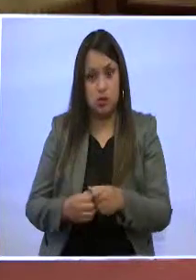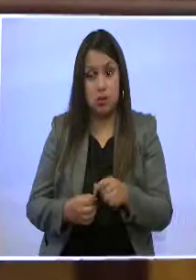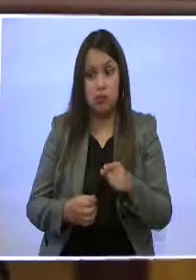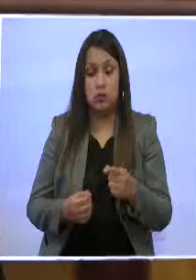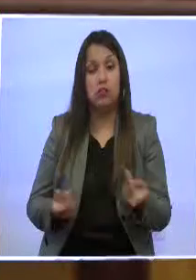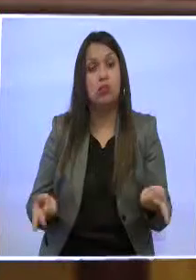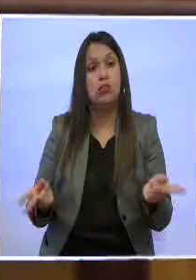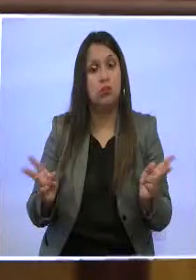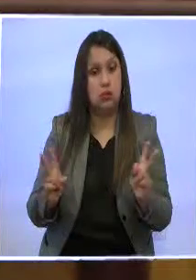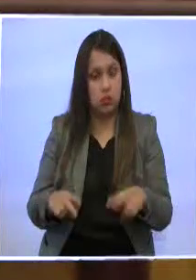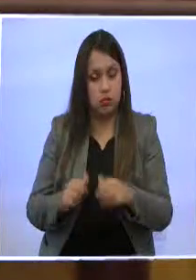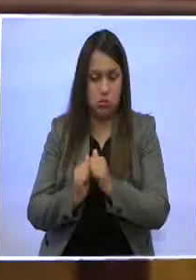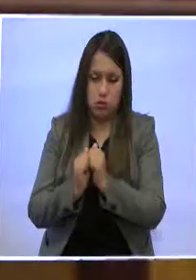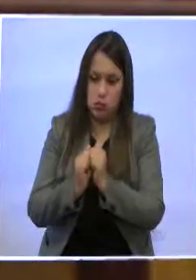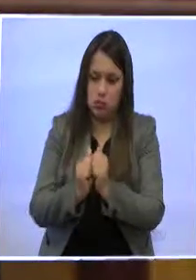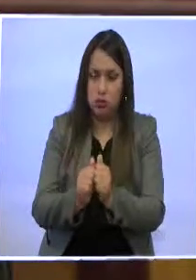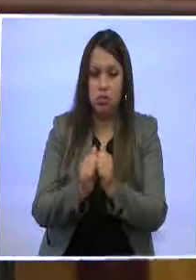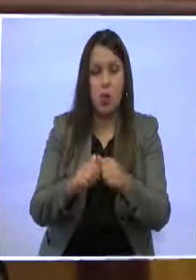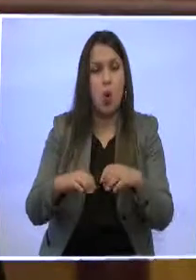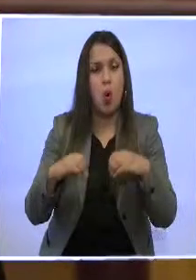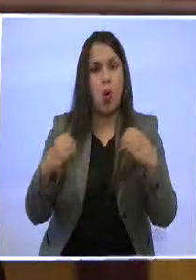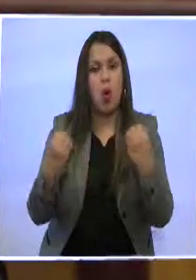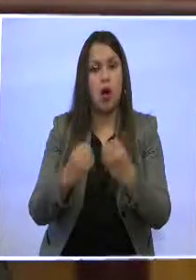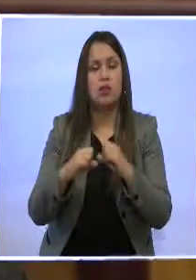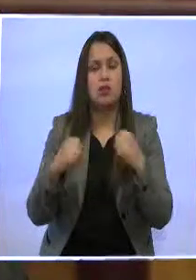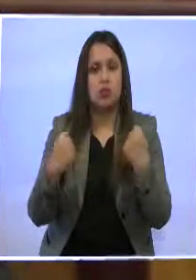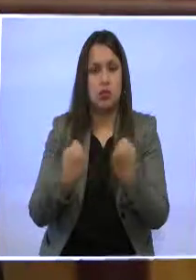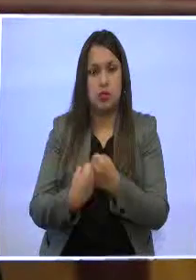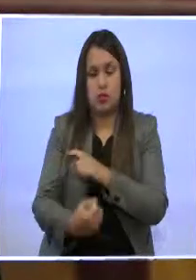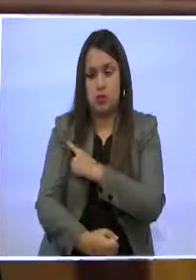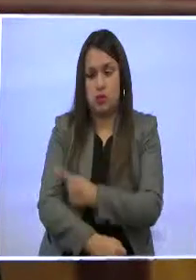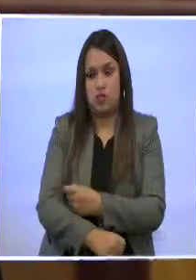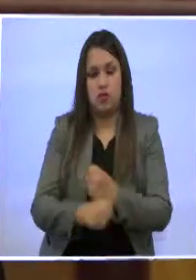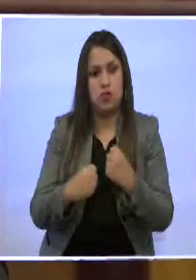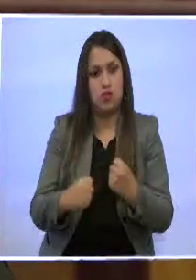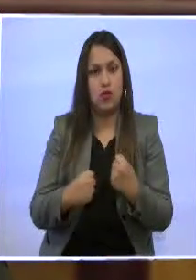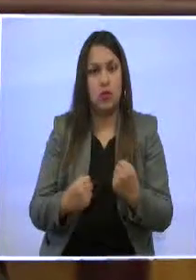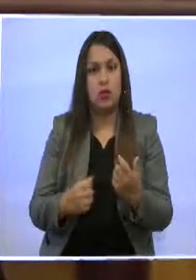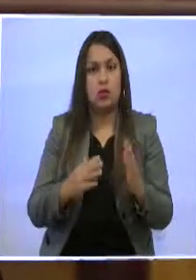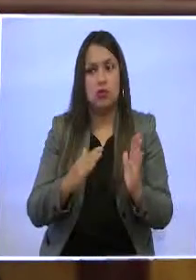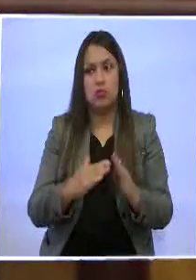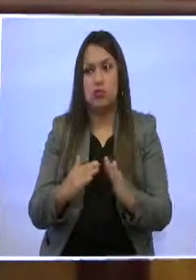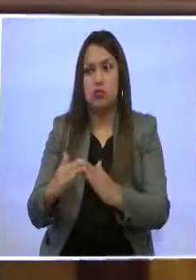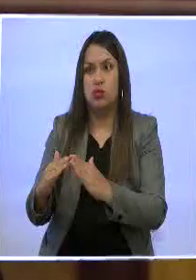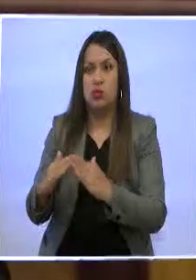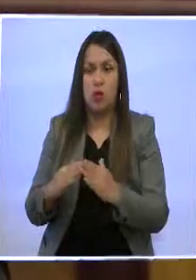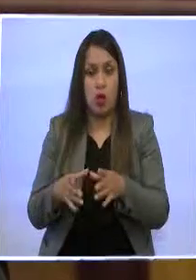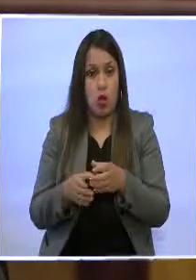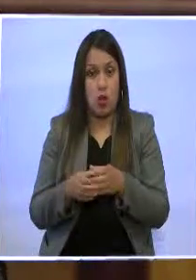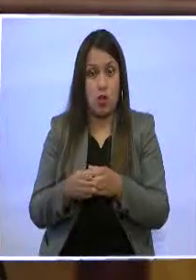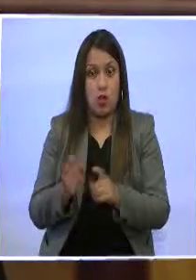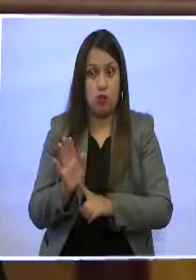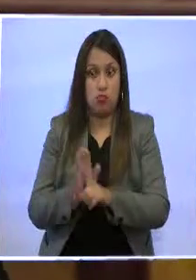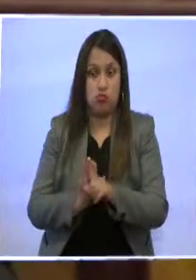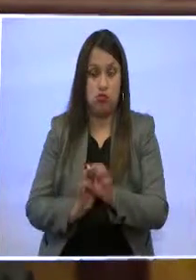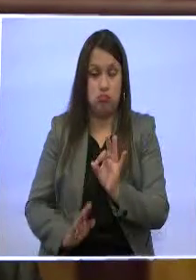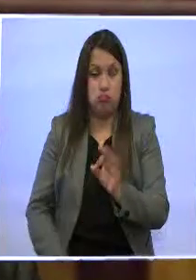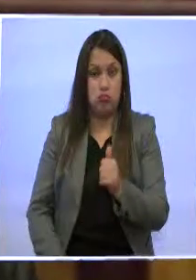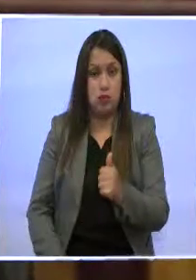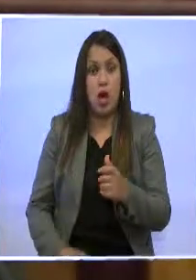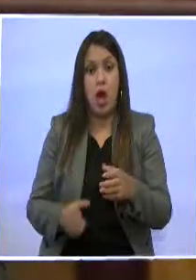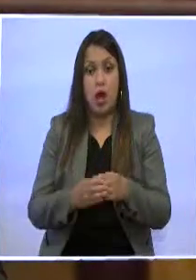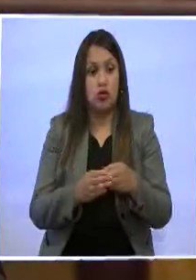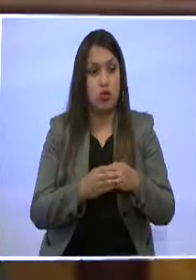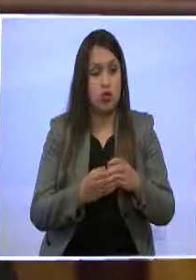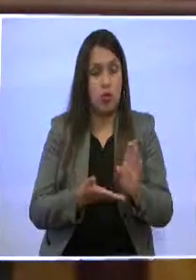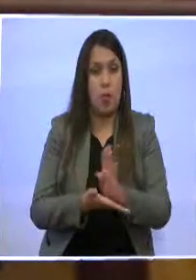acompañamos con la organización social el fortalecimiento de la cooperativa de vivienda, del comité de promejoras, de la asociación barrial, que